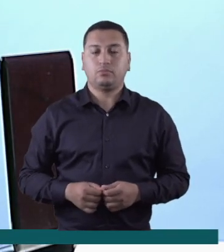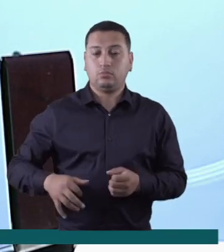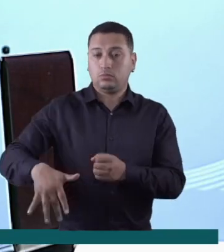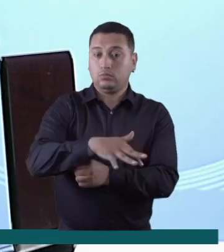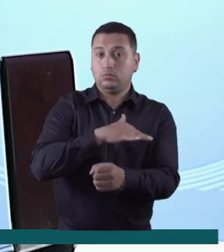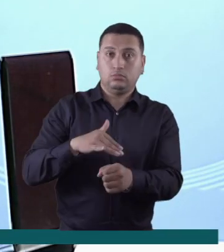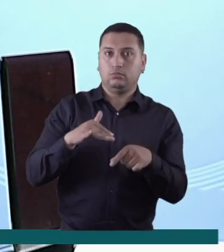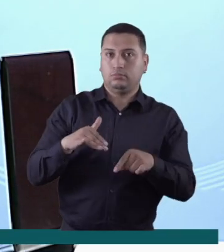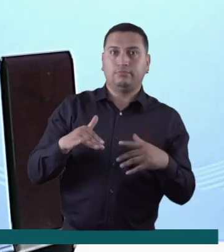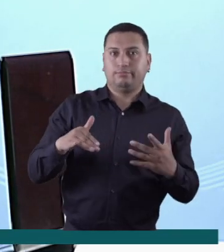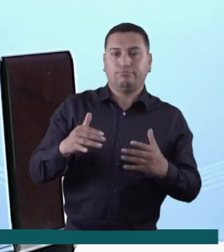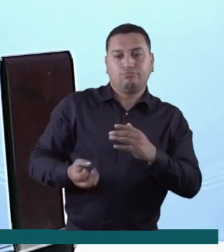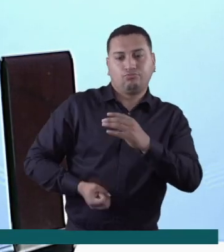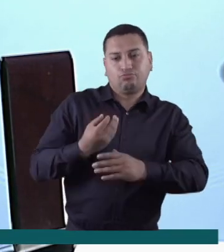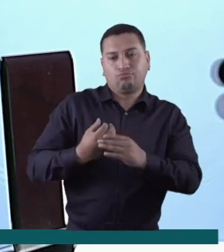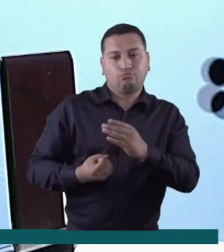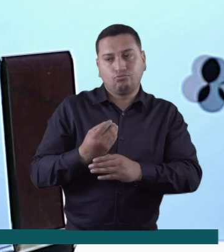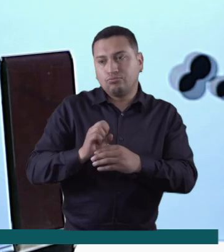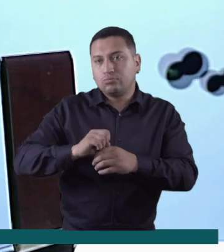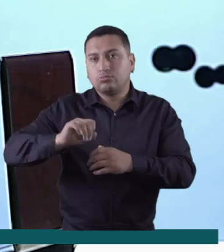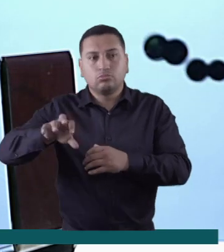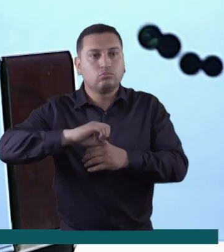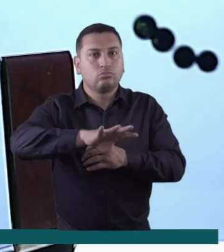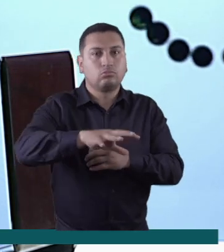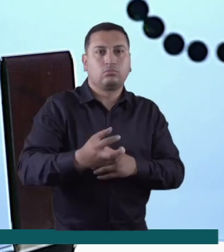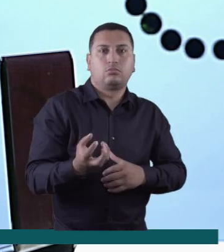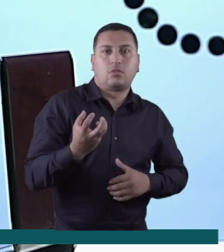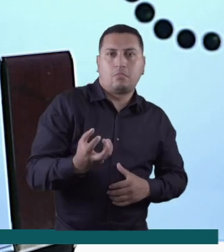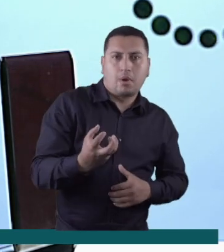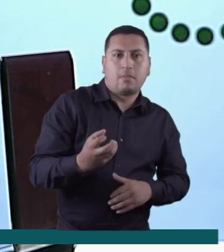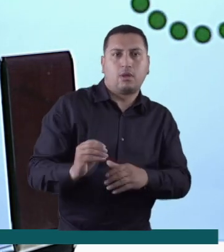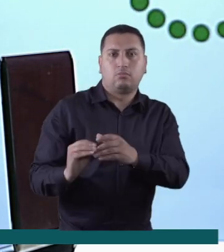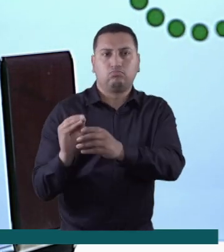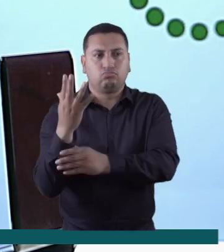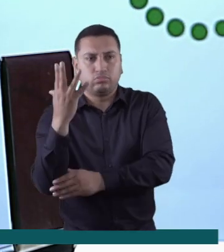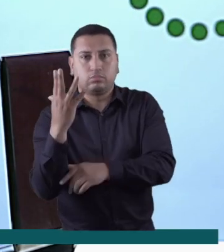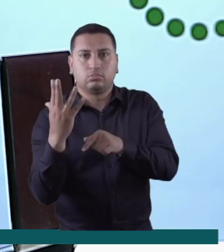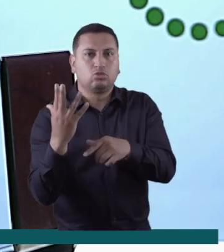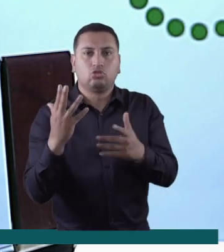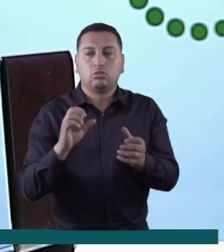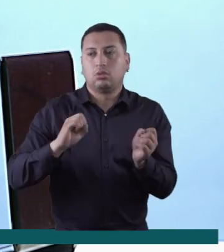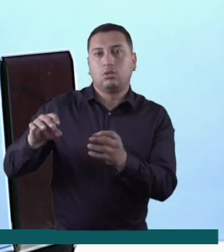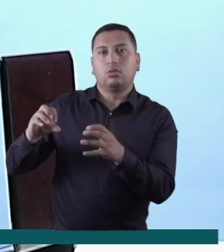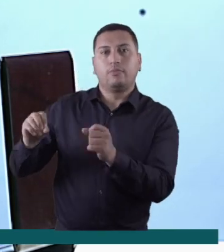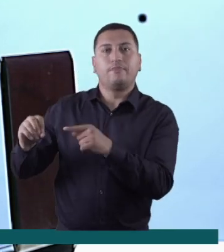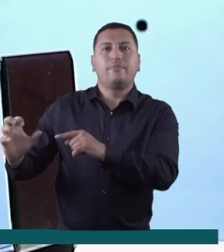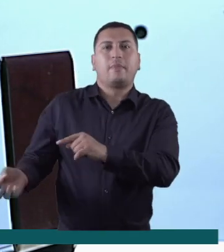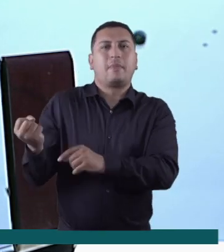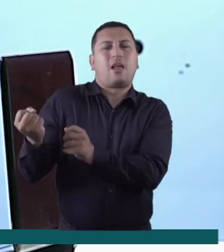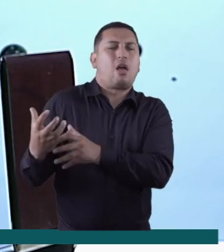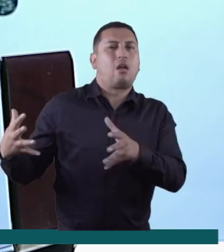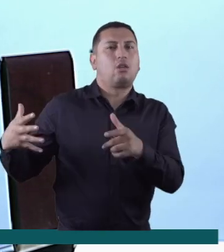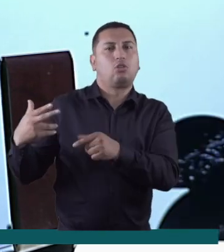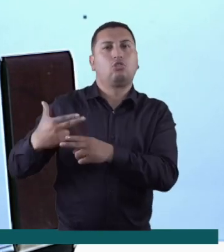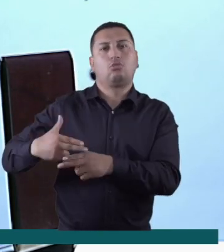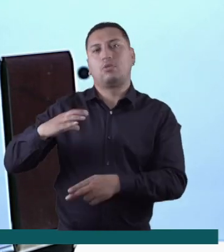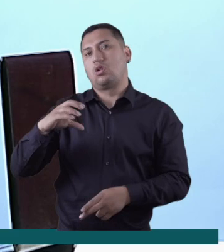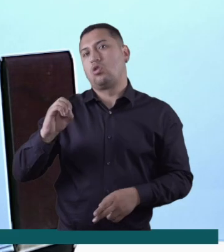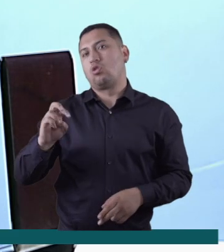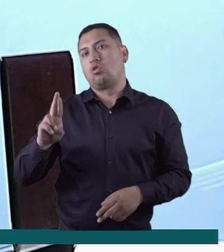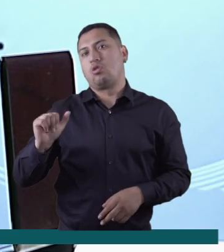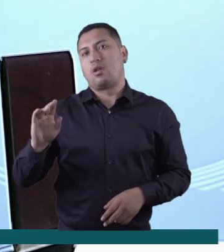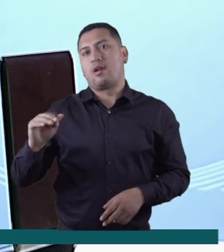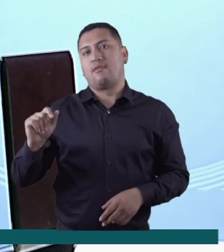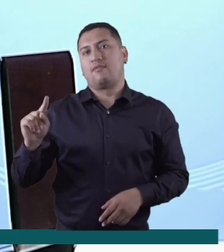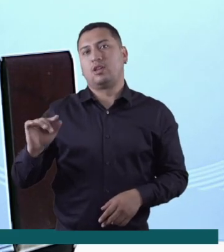Cundinamarca es el principal proveedor de productos como papa y hortalizas que llegan a la central mayorista de Corabastos en Bogotá. Y una parte